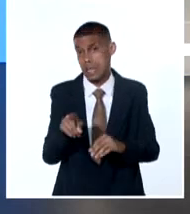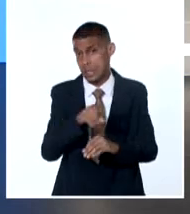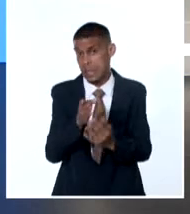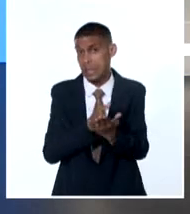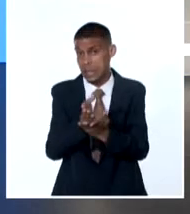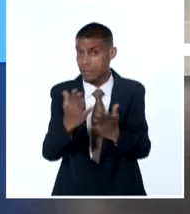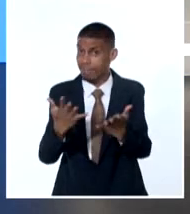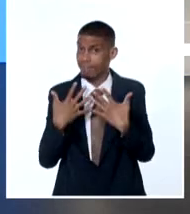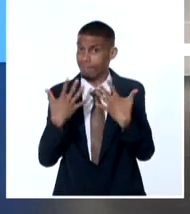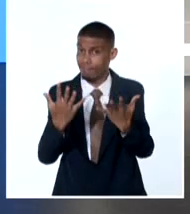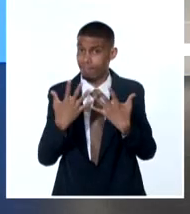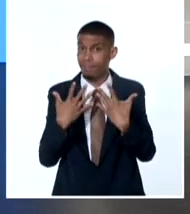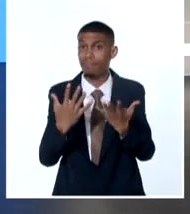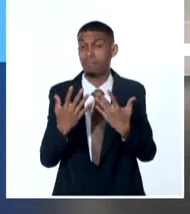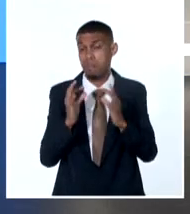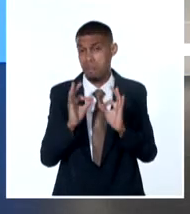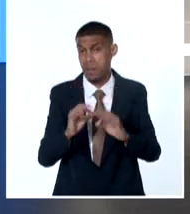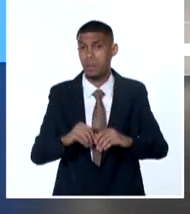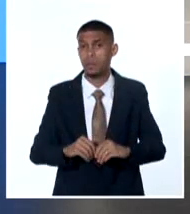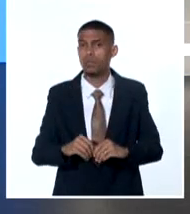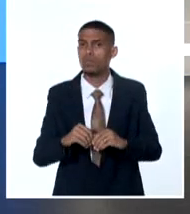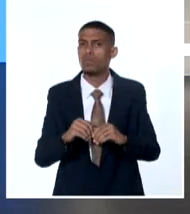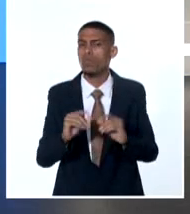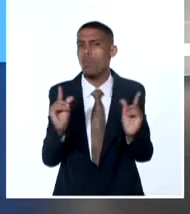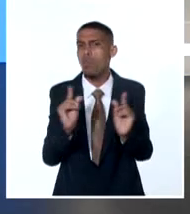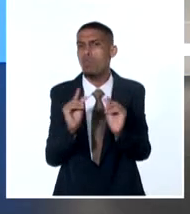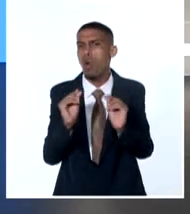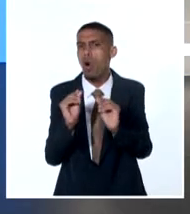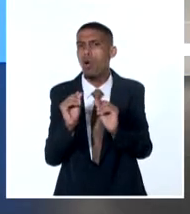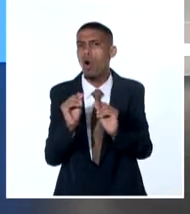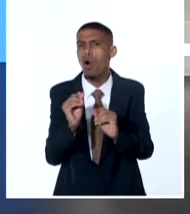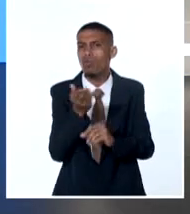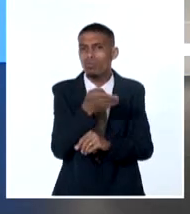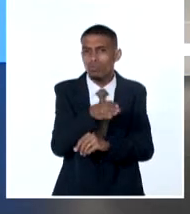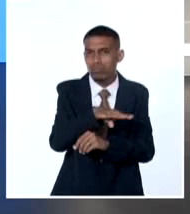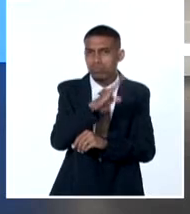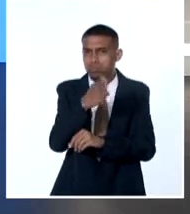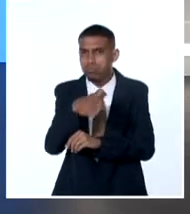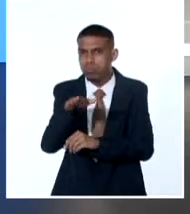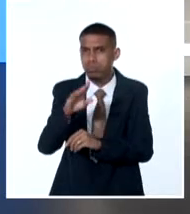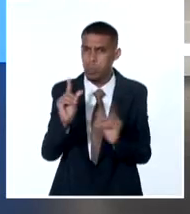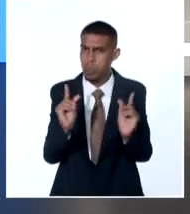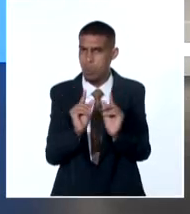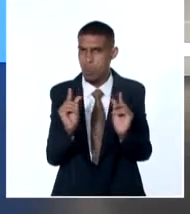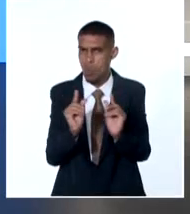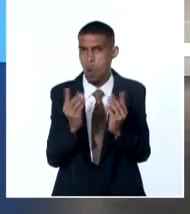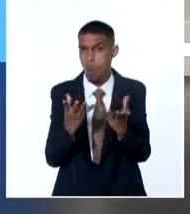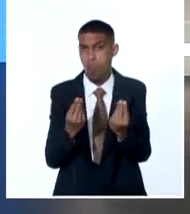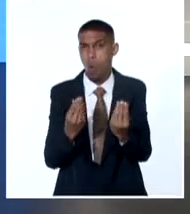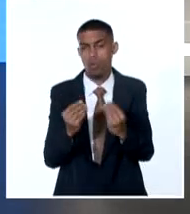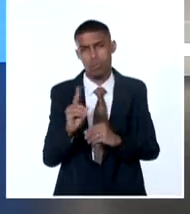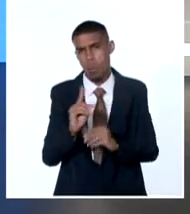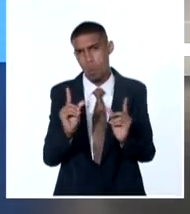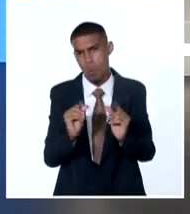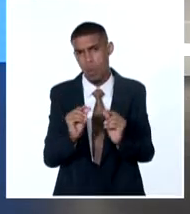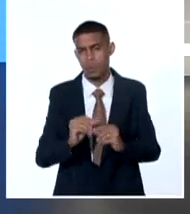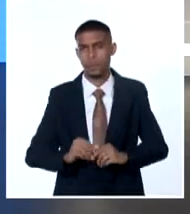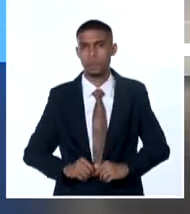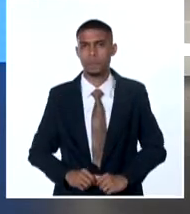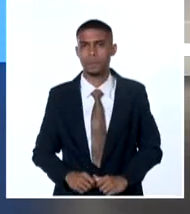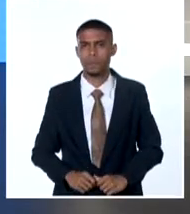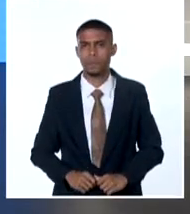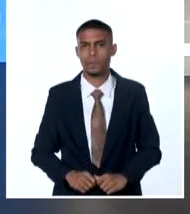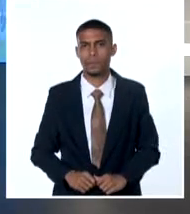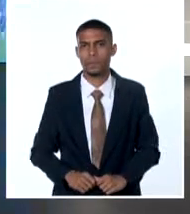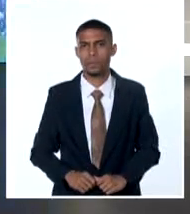país y que también va a producir que predomine el poco oleaje en las costas del occidente y el centro, en el caso de la zona oriental en ambos litorales tendremos oleaje para la jornada